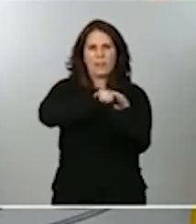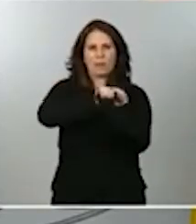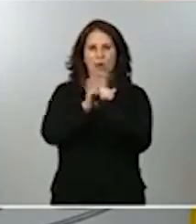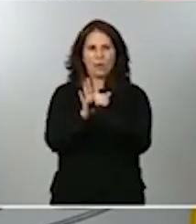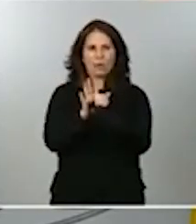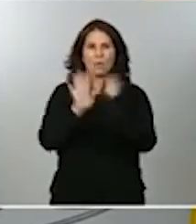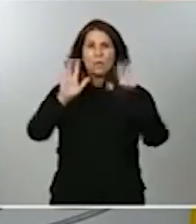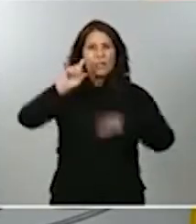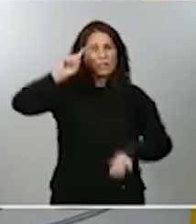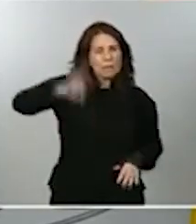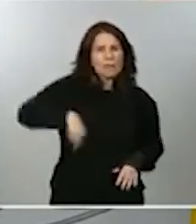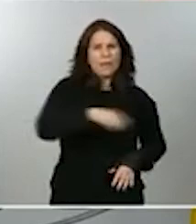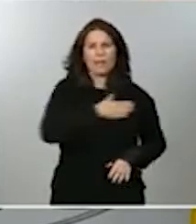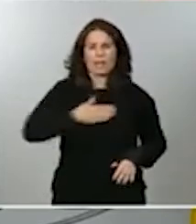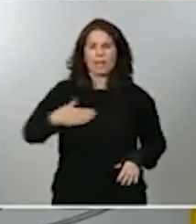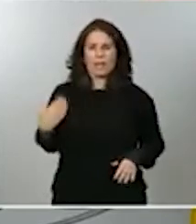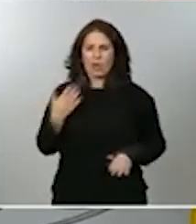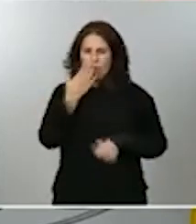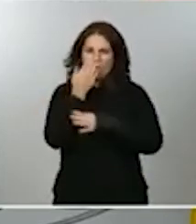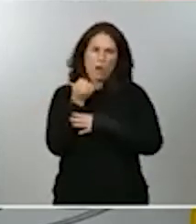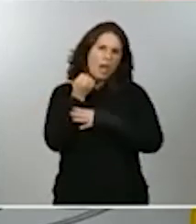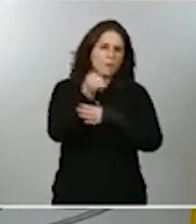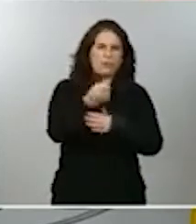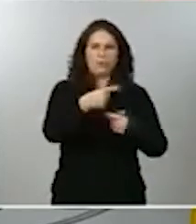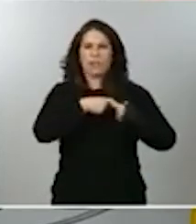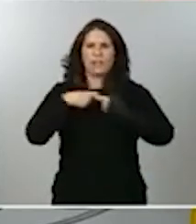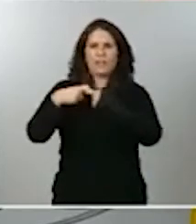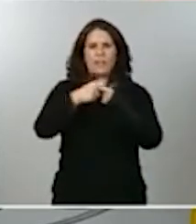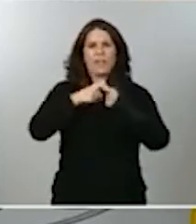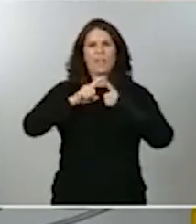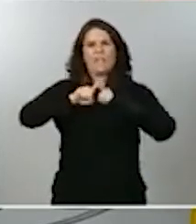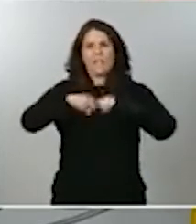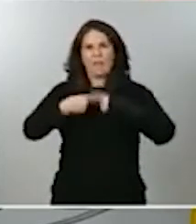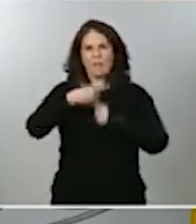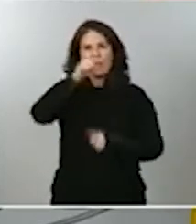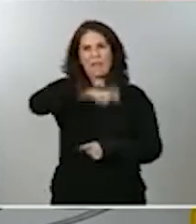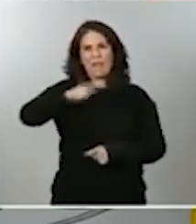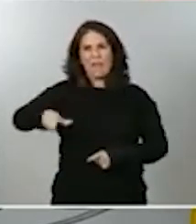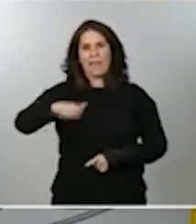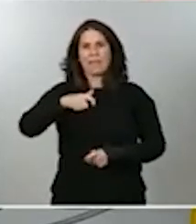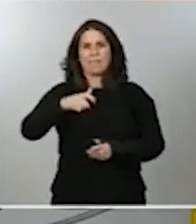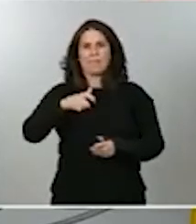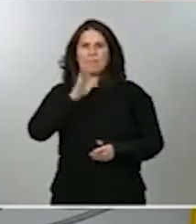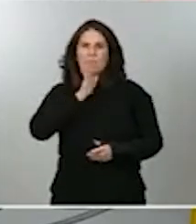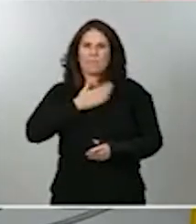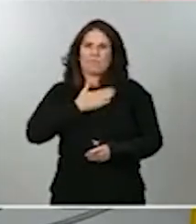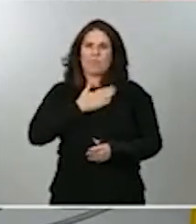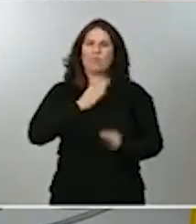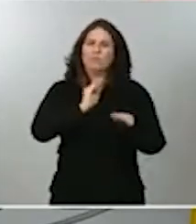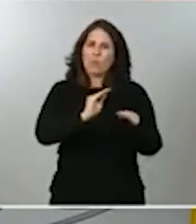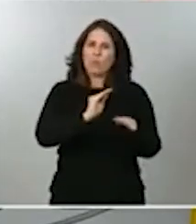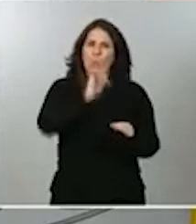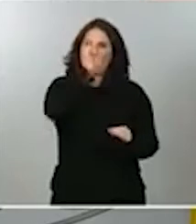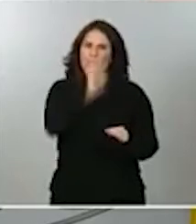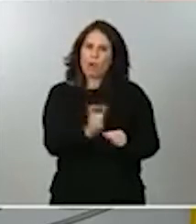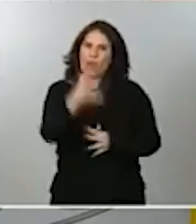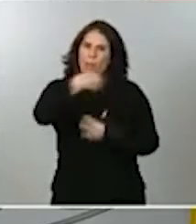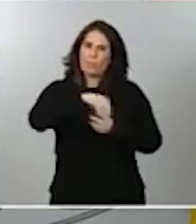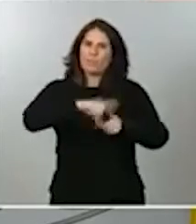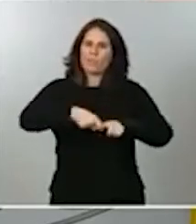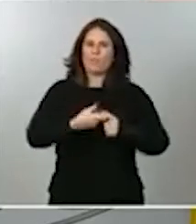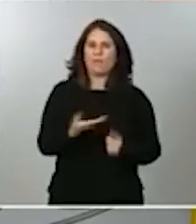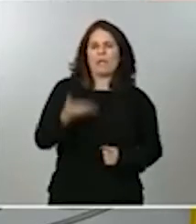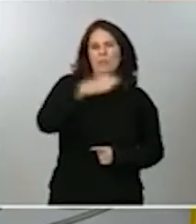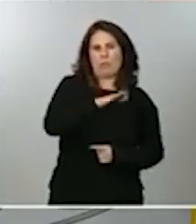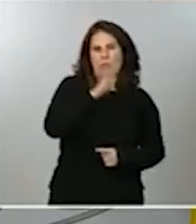los familiares y, sobre todo, de aquellos que han perdido la vida durante esta pandemia. Como saben, porque el